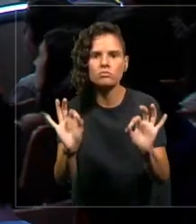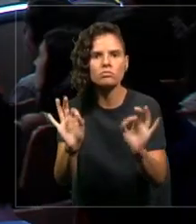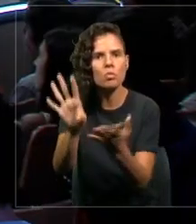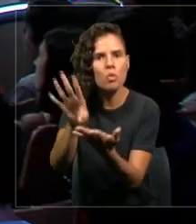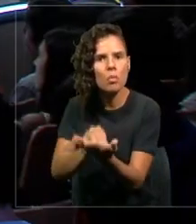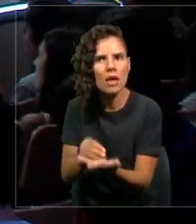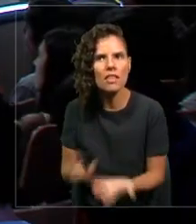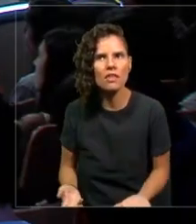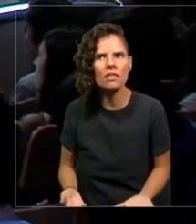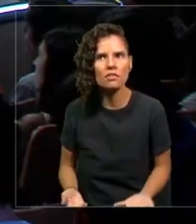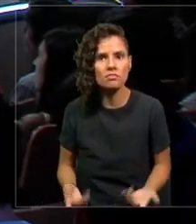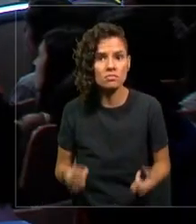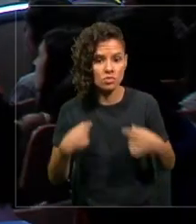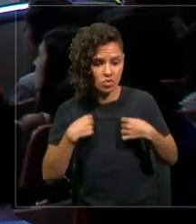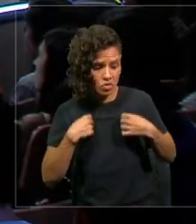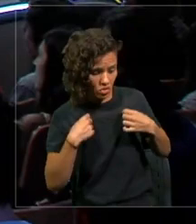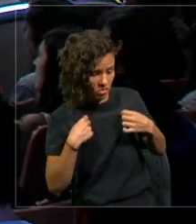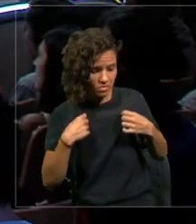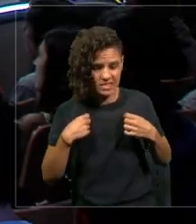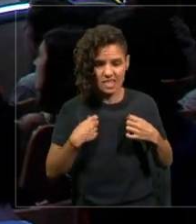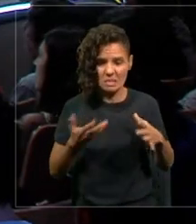Yo soy medium petit.